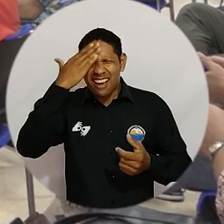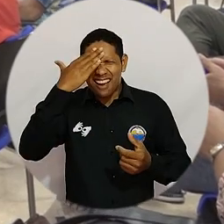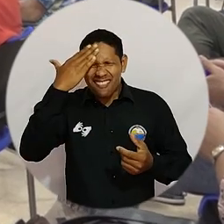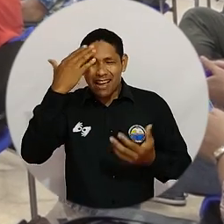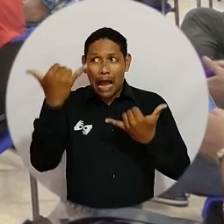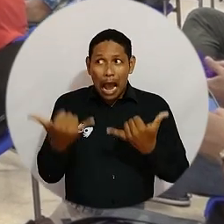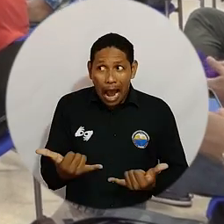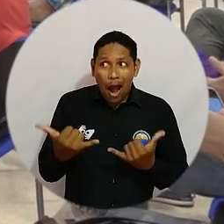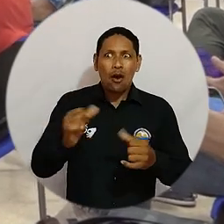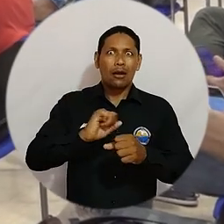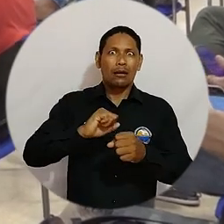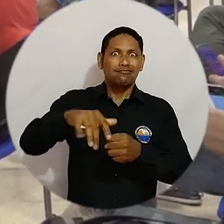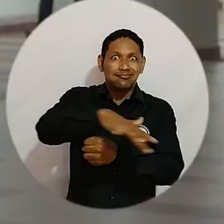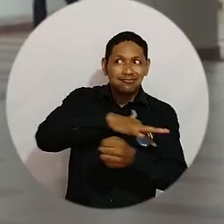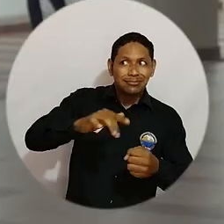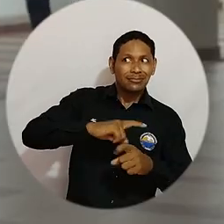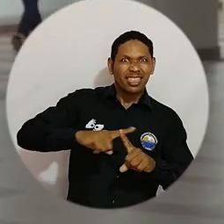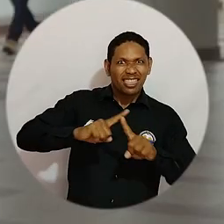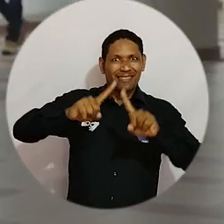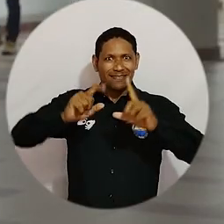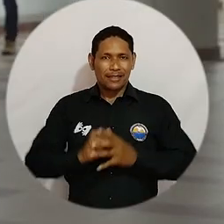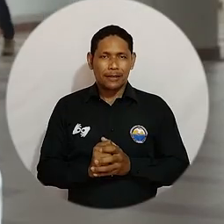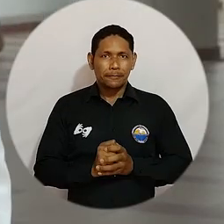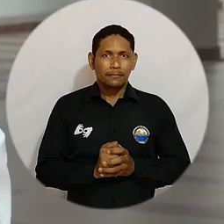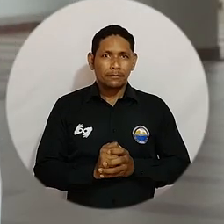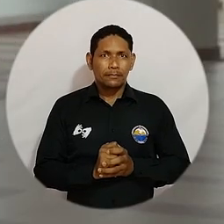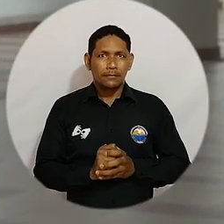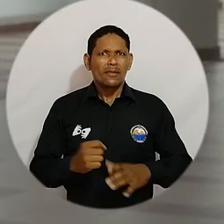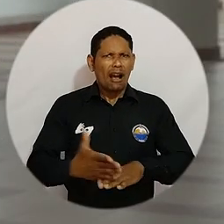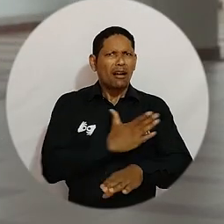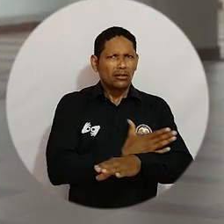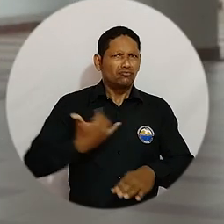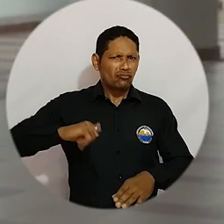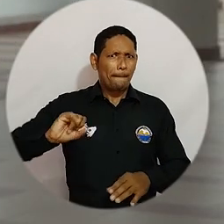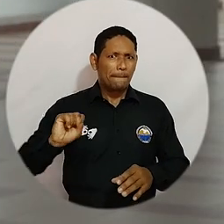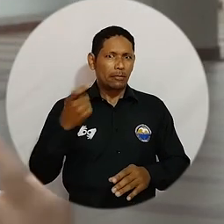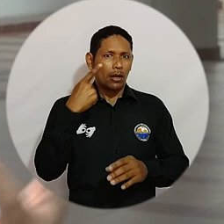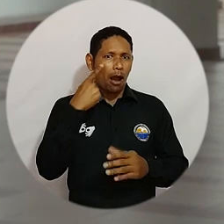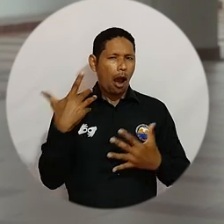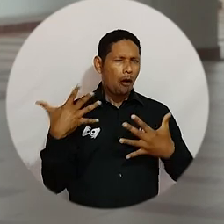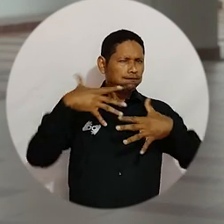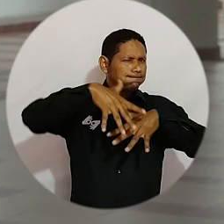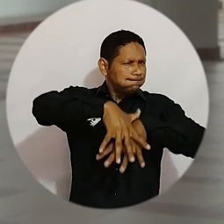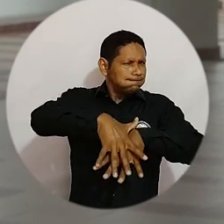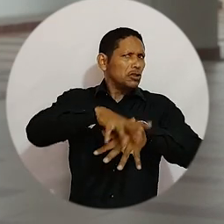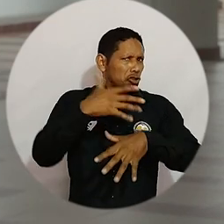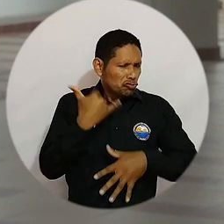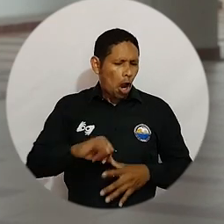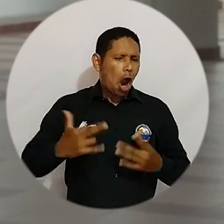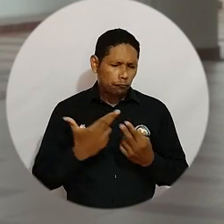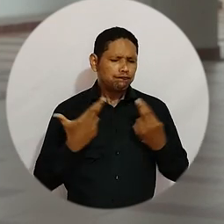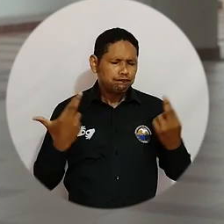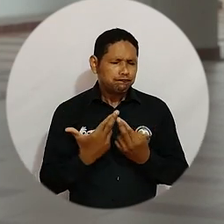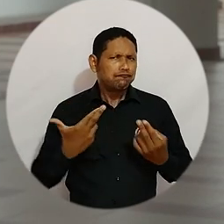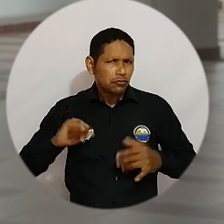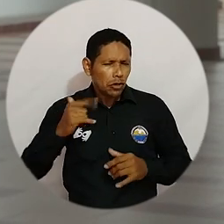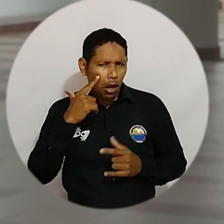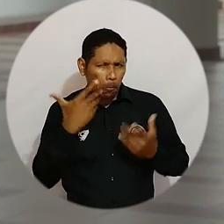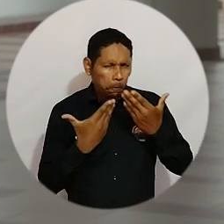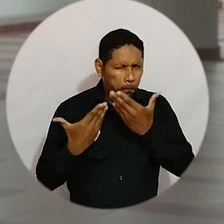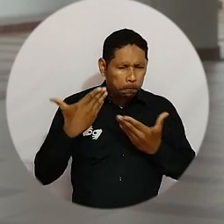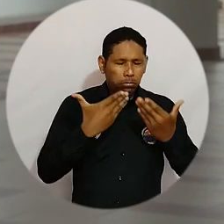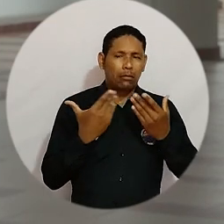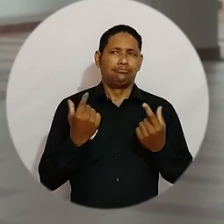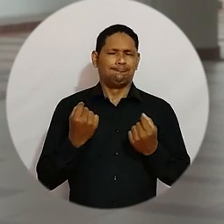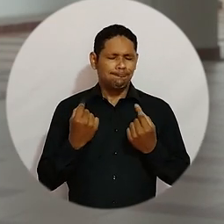las circunstancias derivadas de la pandemia. De hecho, ya hicimos nuestro primer acercamiento híbrido con ese tipo de reuniones, pero que nos